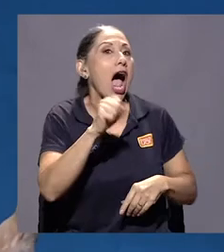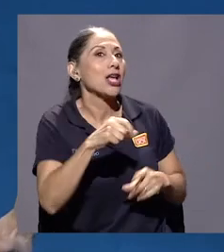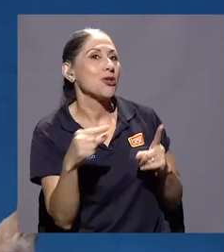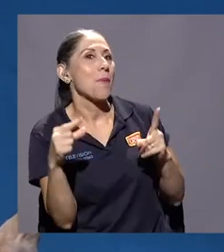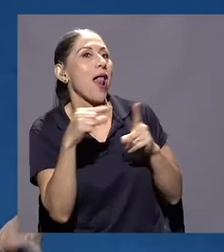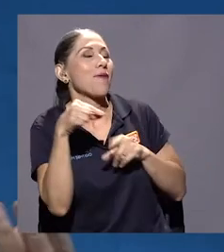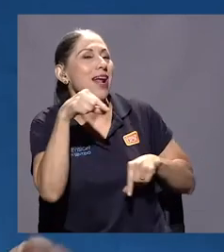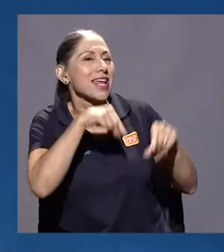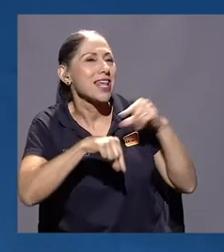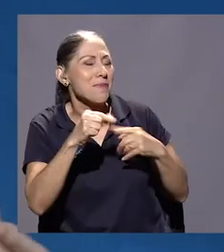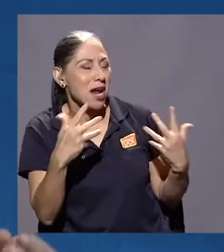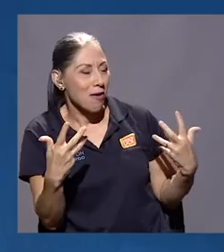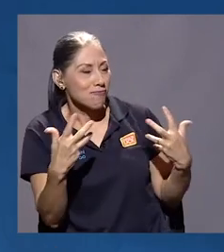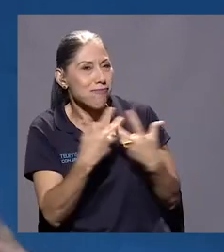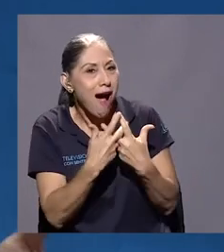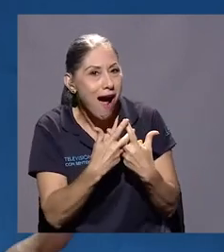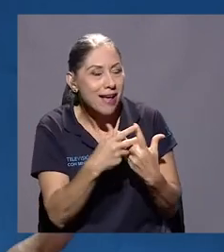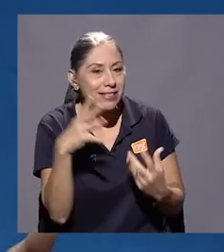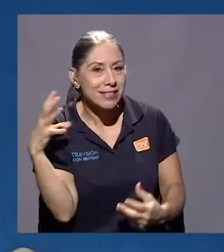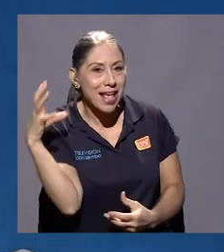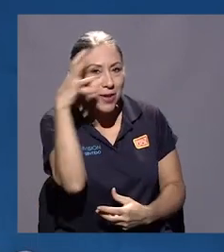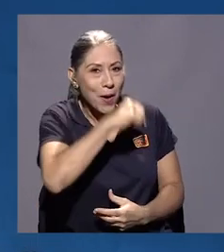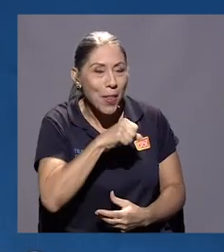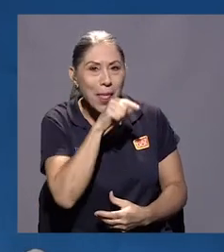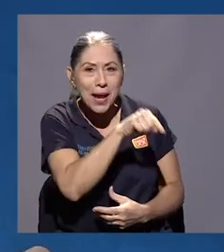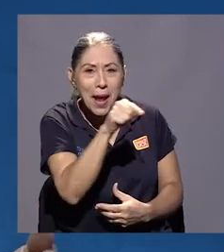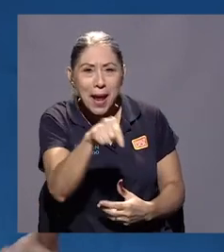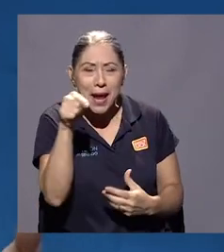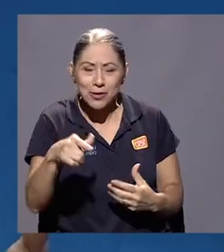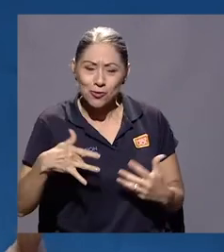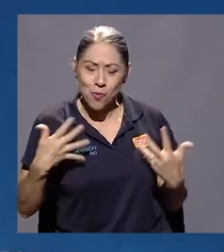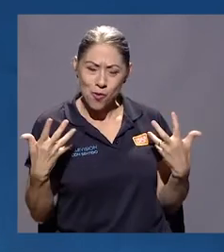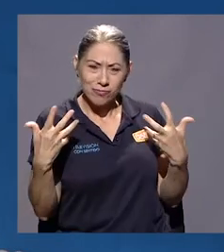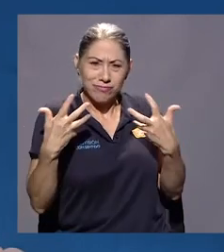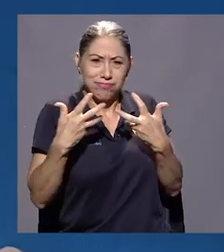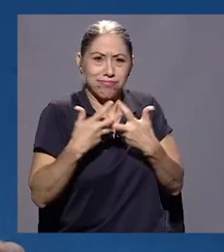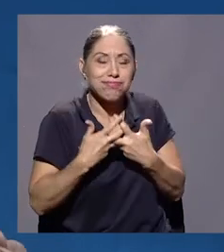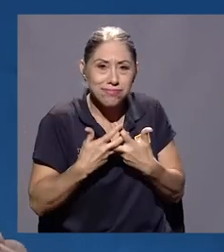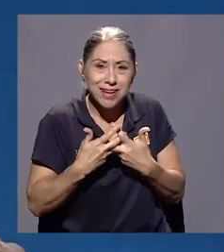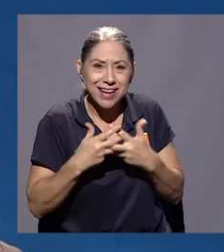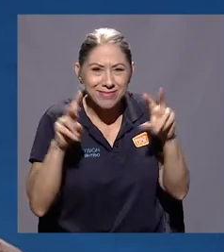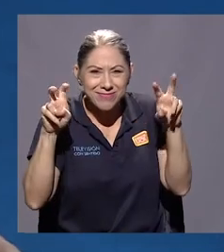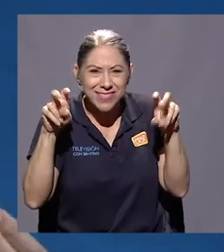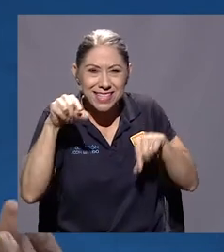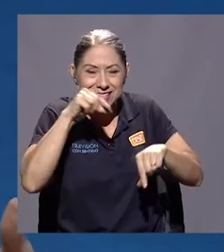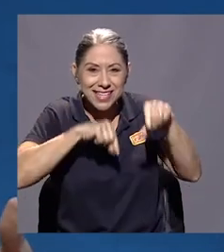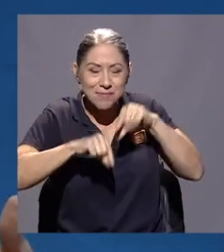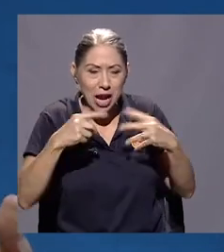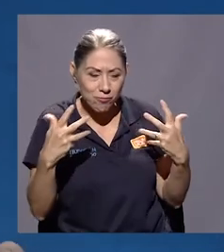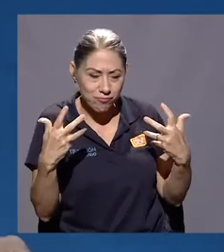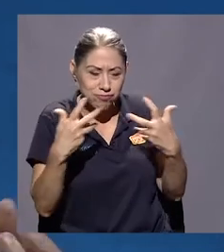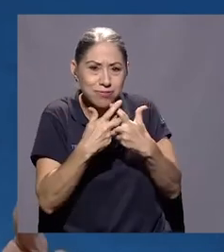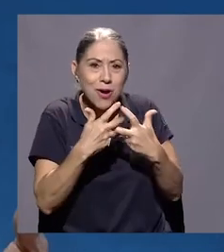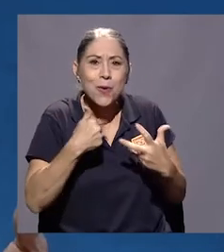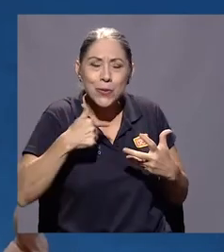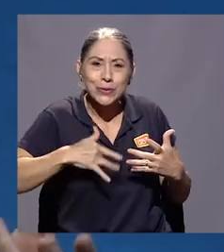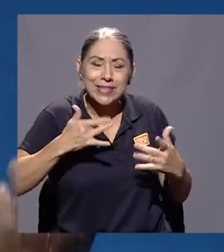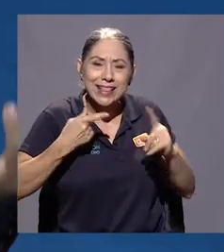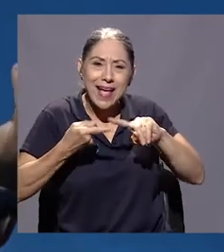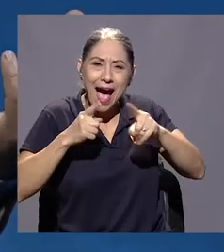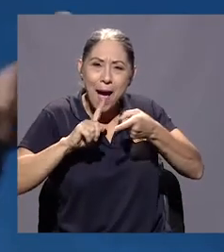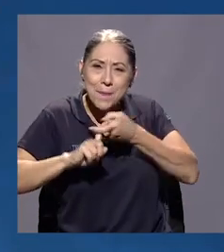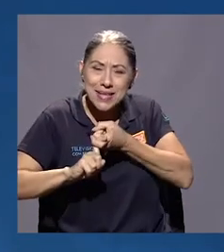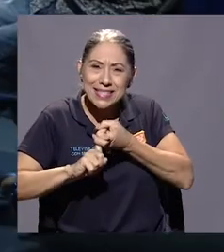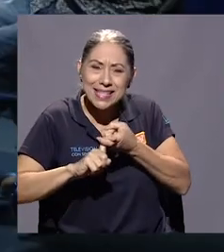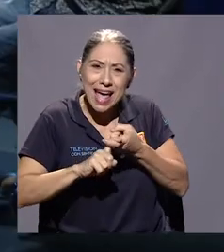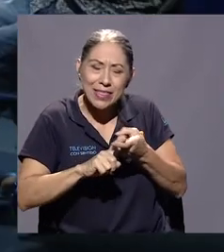química que hay entre ellos, de verdad, se nota y uno siente como esa amistad, esa lealtad que es